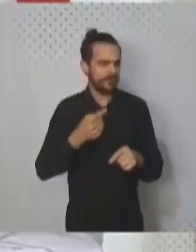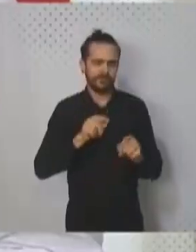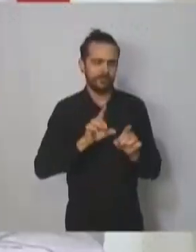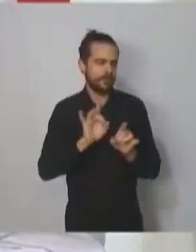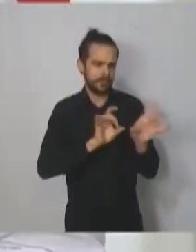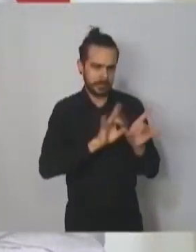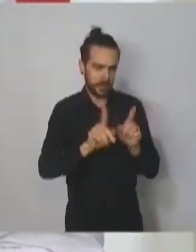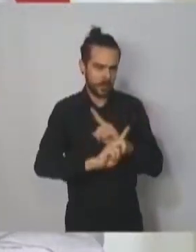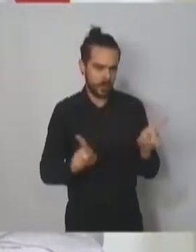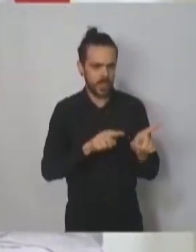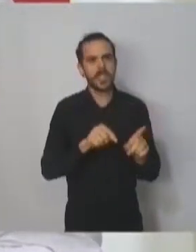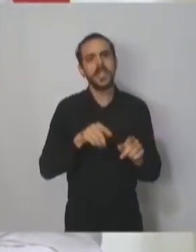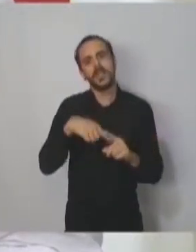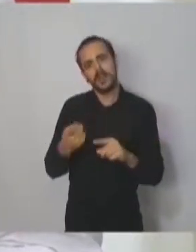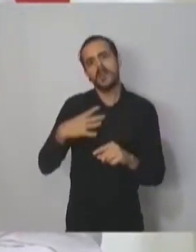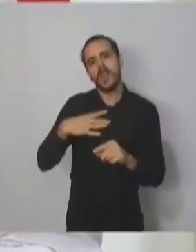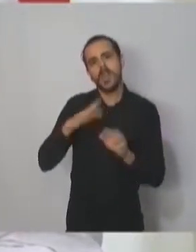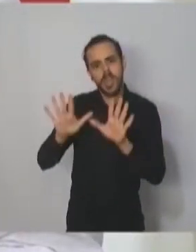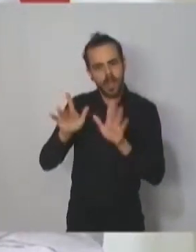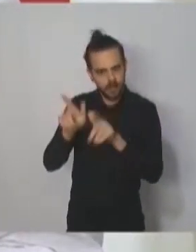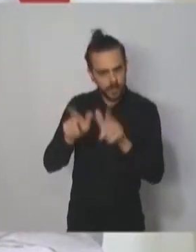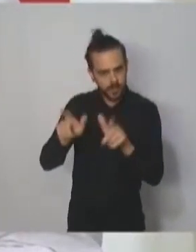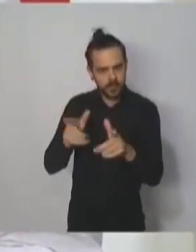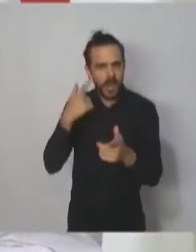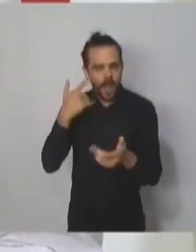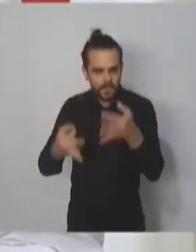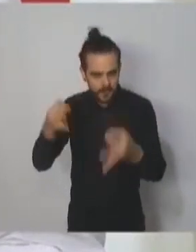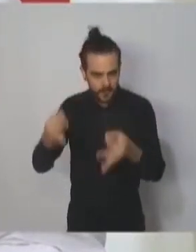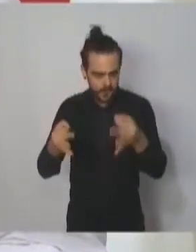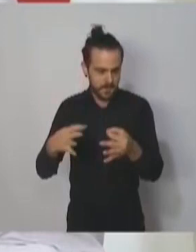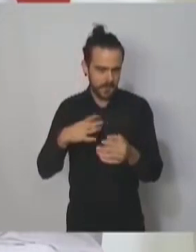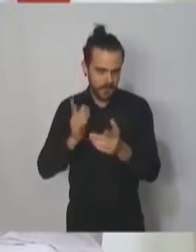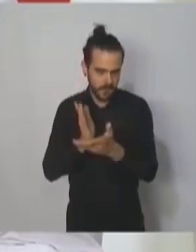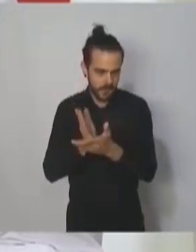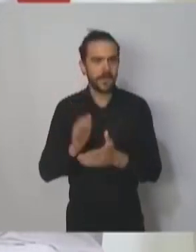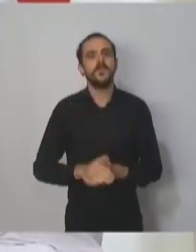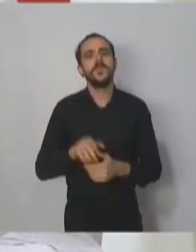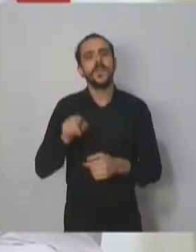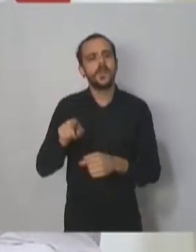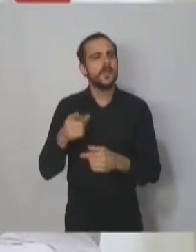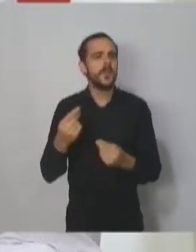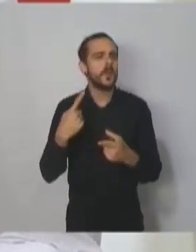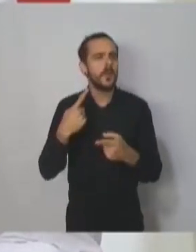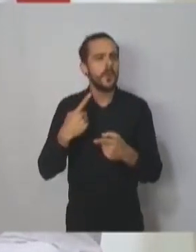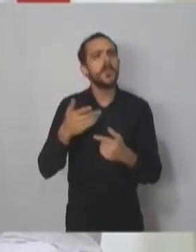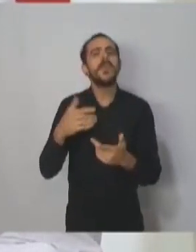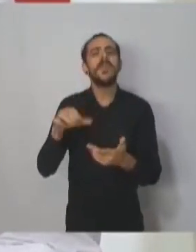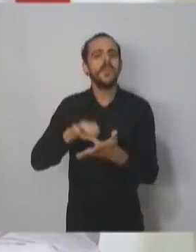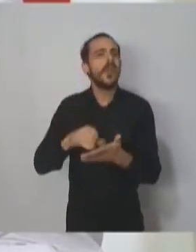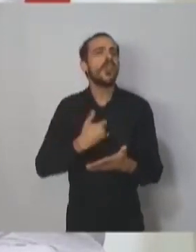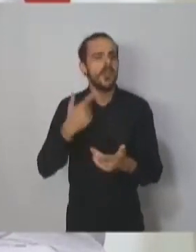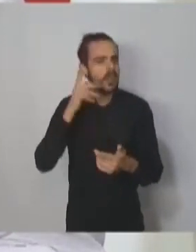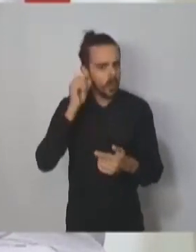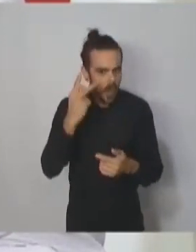10 casos en este momento en estudio. Los pacientes que se han ingresado a estudio corresponden a la localidad de Waliwai,